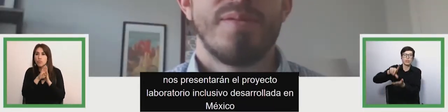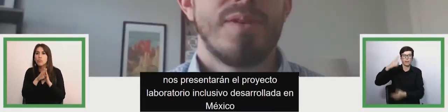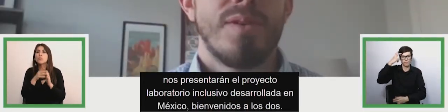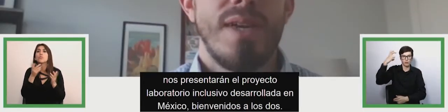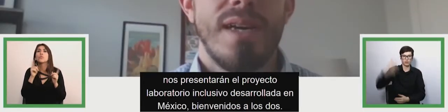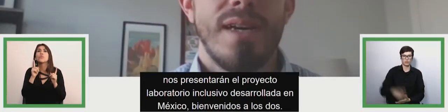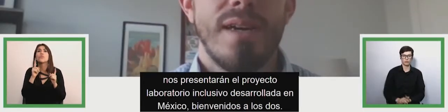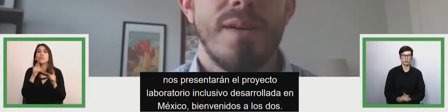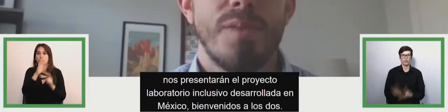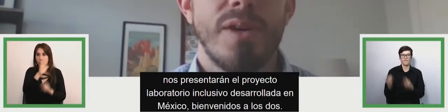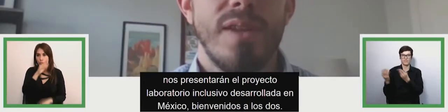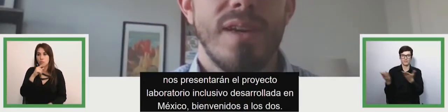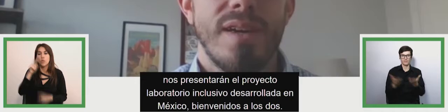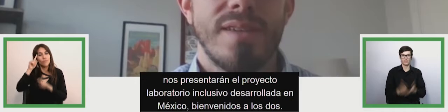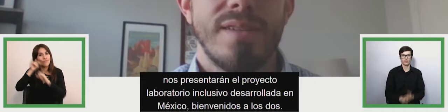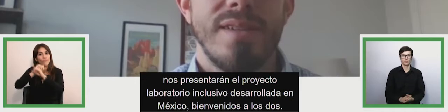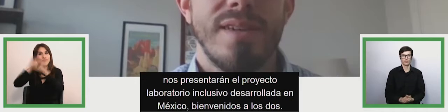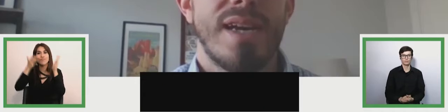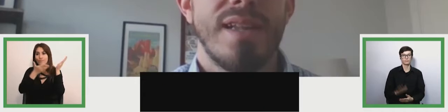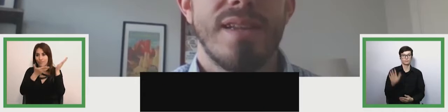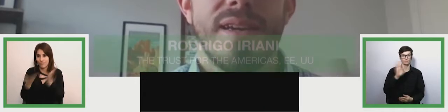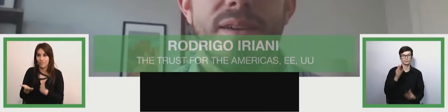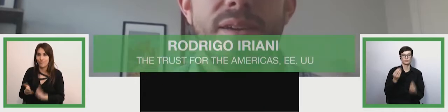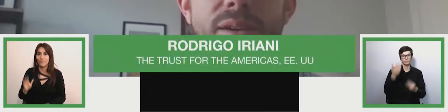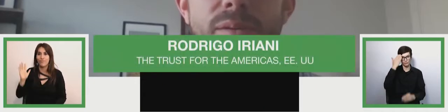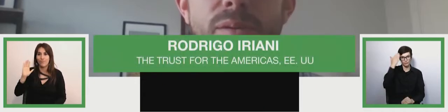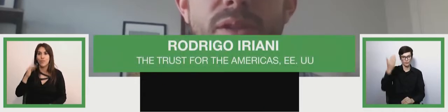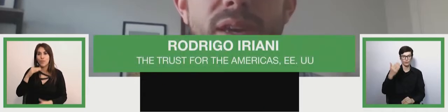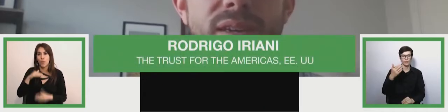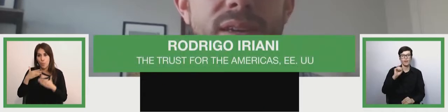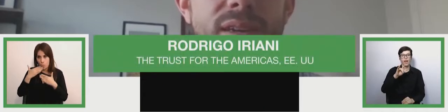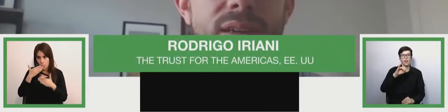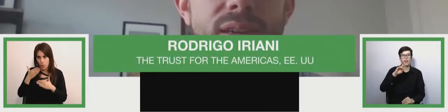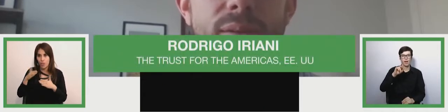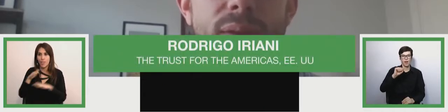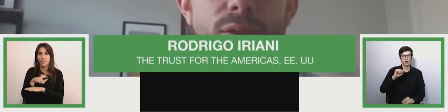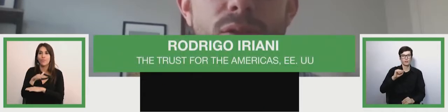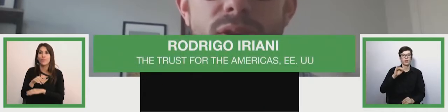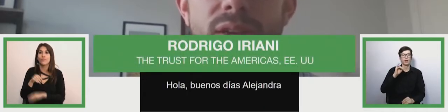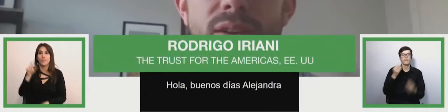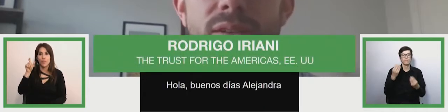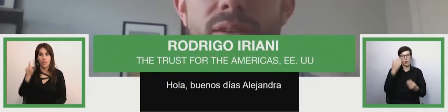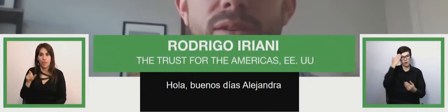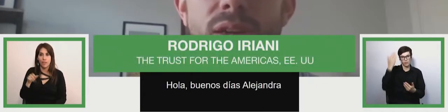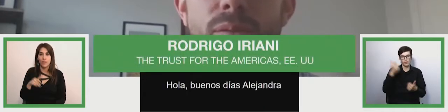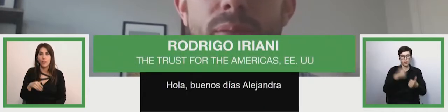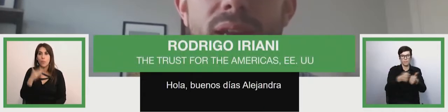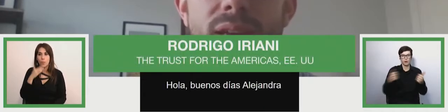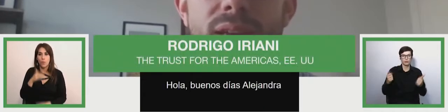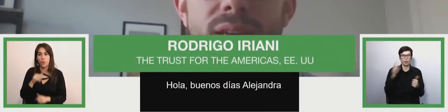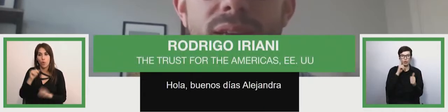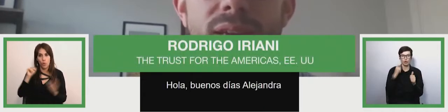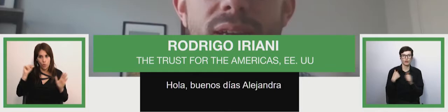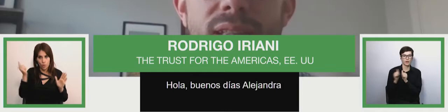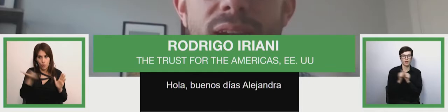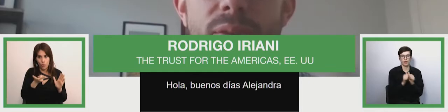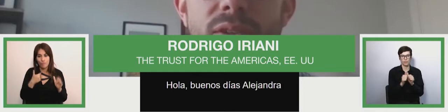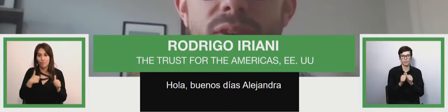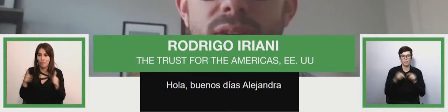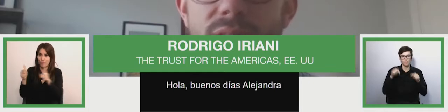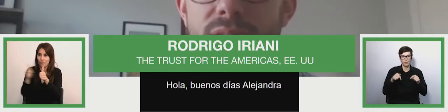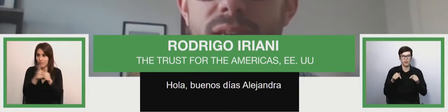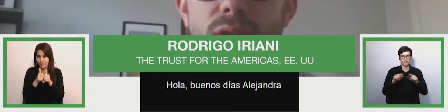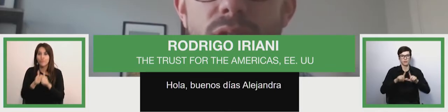Hola, buenos días Alejandra y buenos días para todos los que nos acompañan en esta